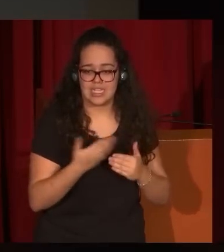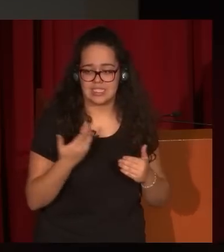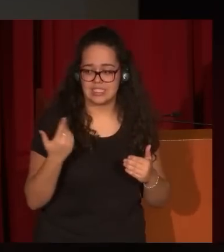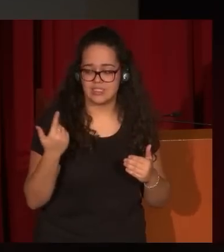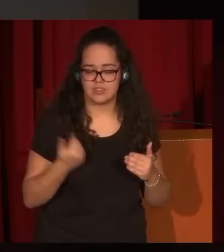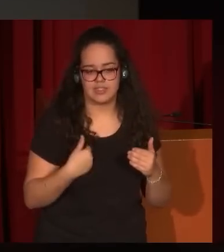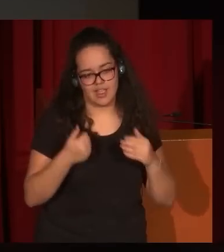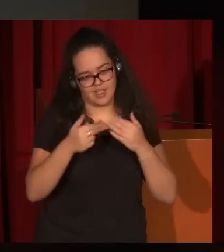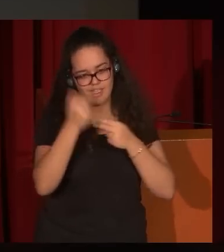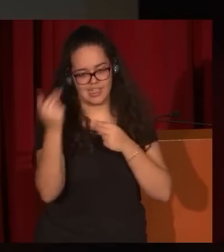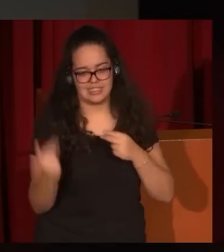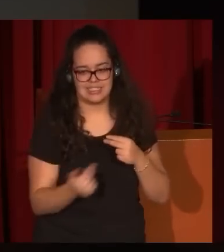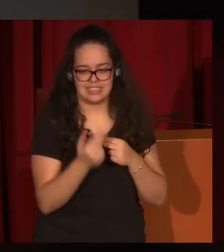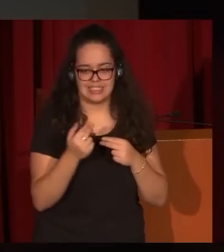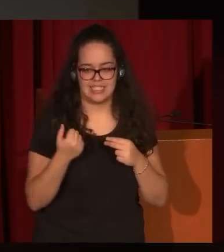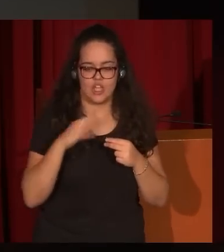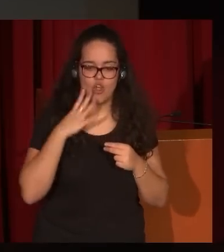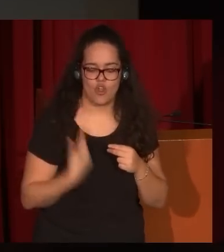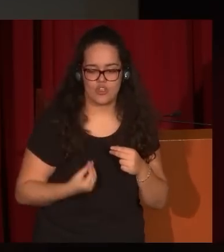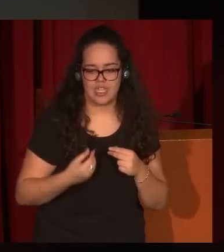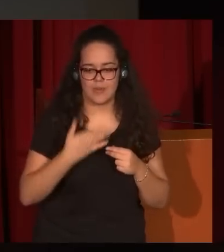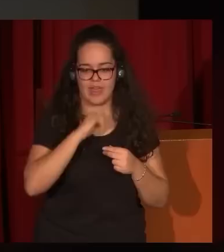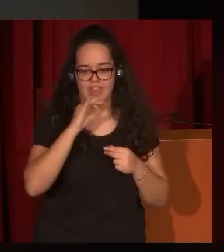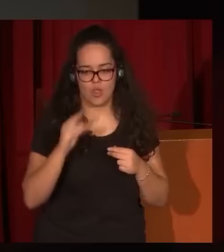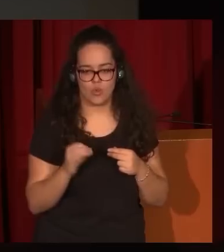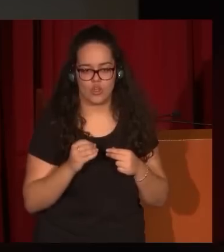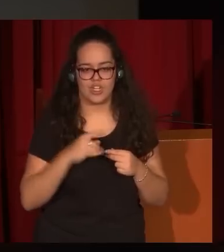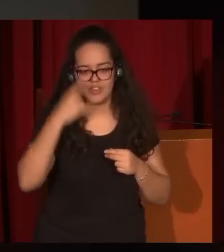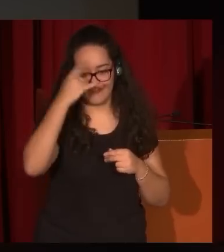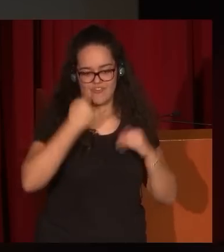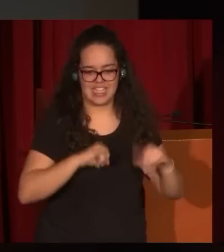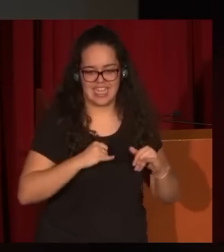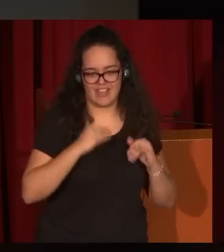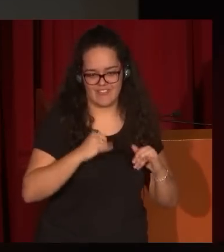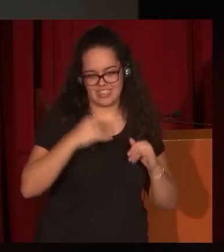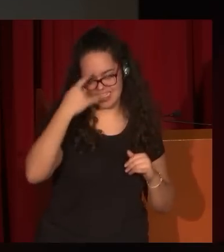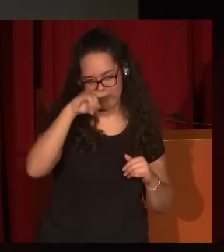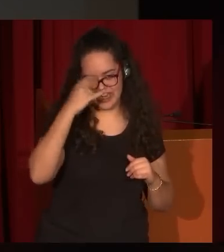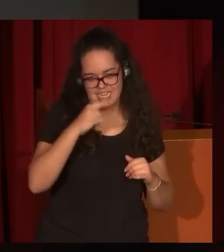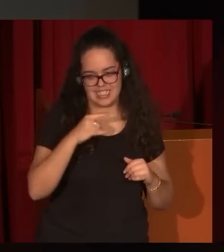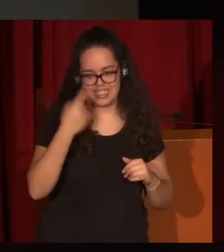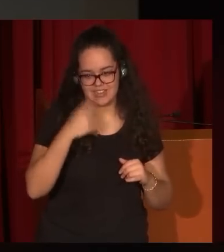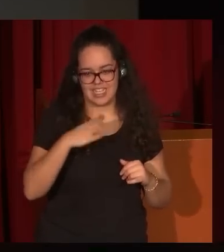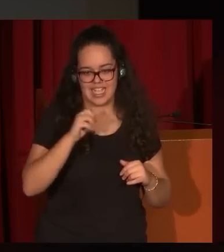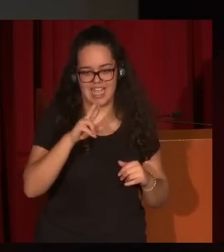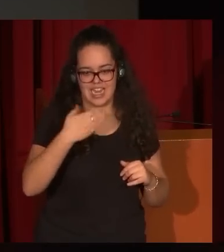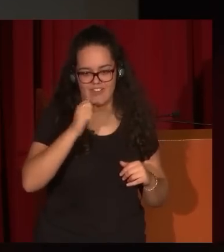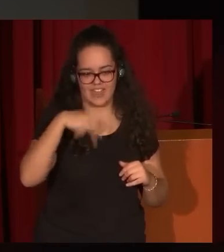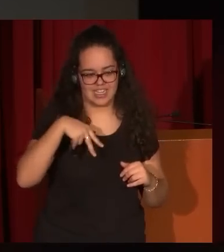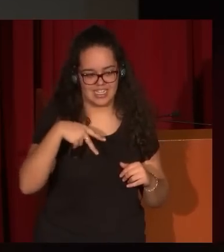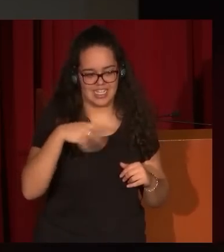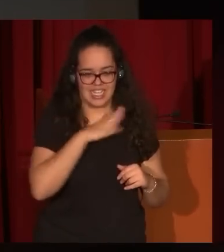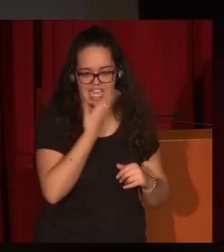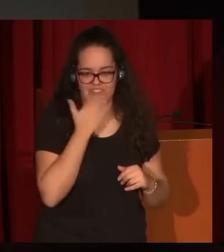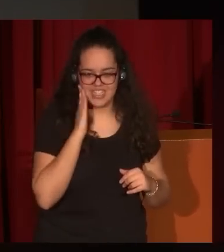cartones para tapices de Goya y de Valleu, de los festejos taurinos en Carabanchel, en Carabanchel, que se puede reconocer ahí perfectamente